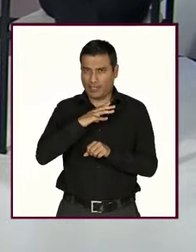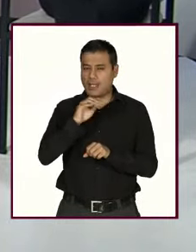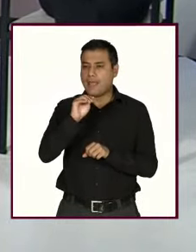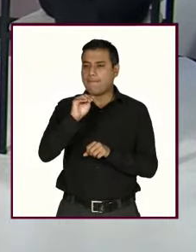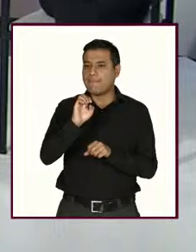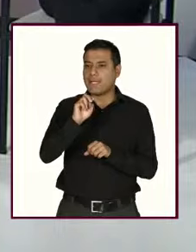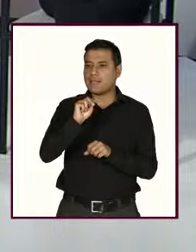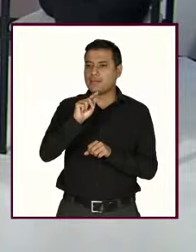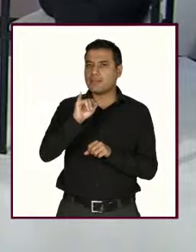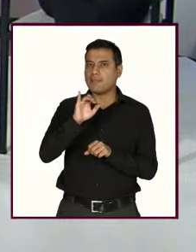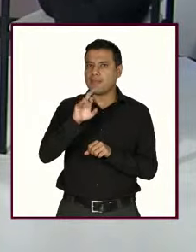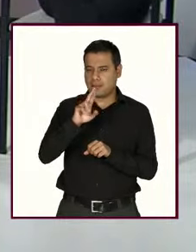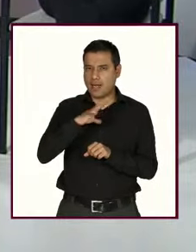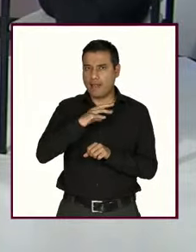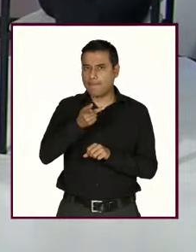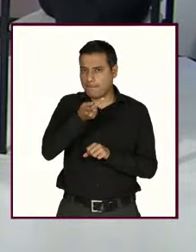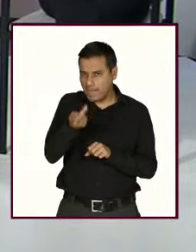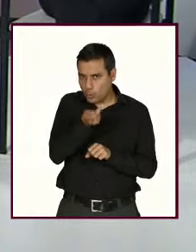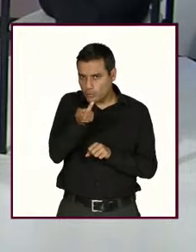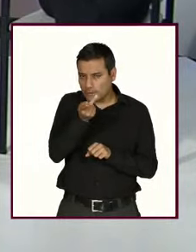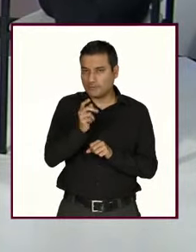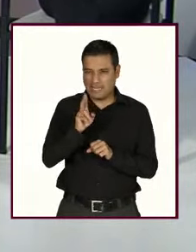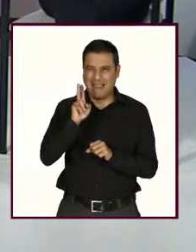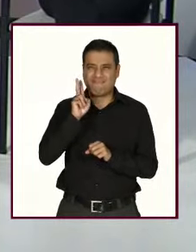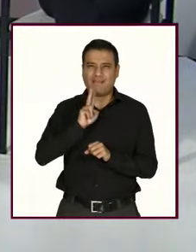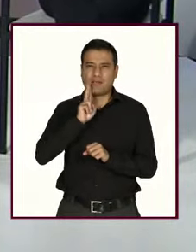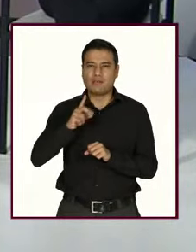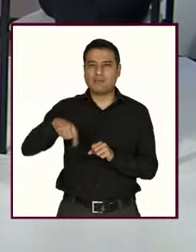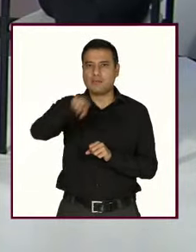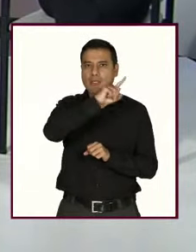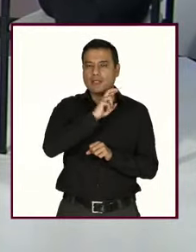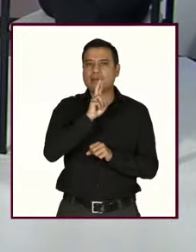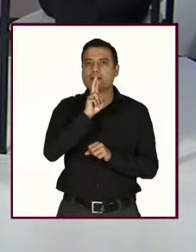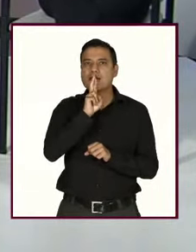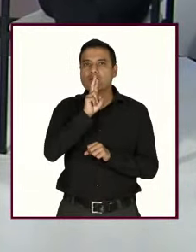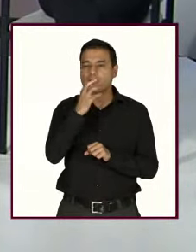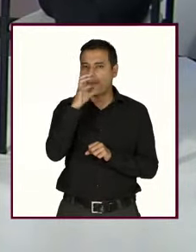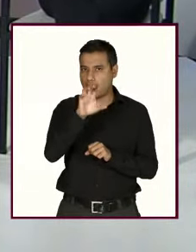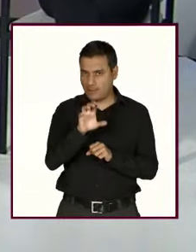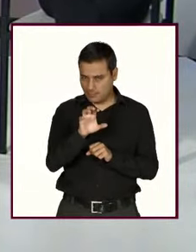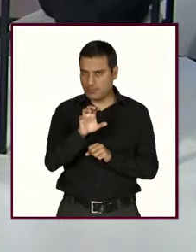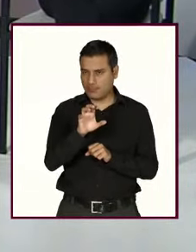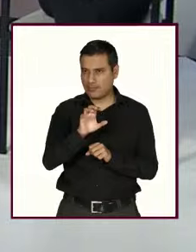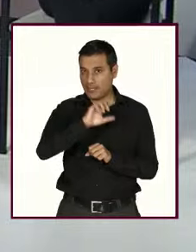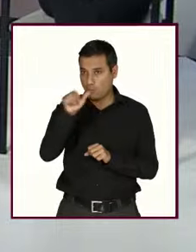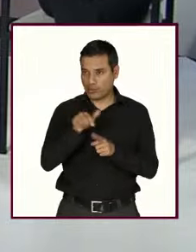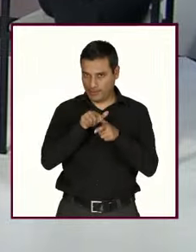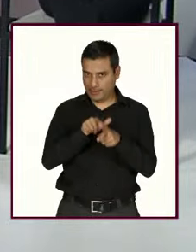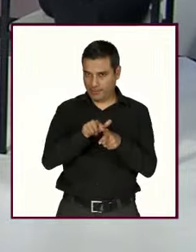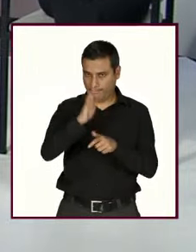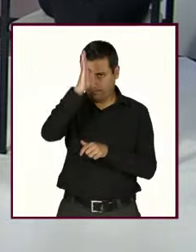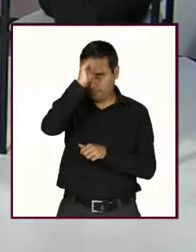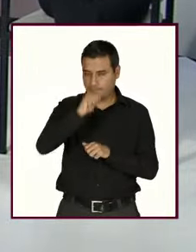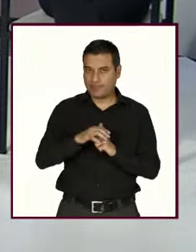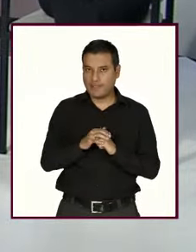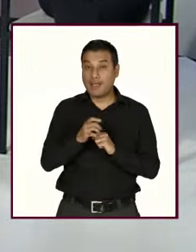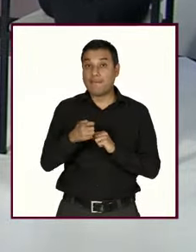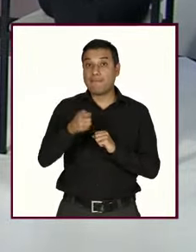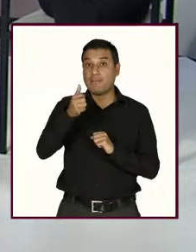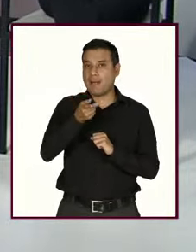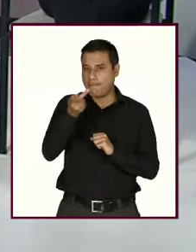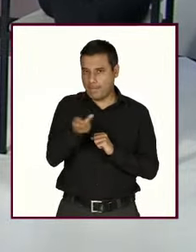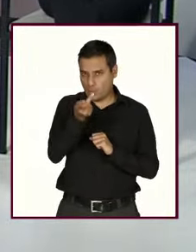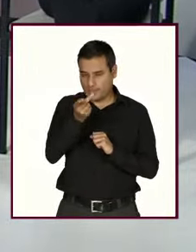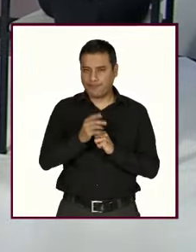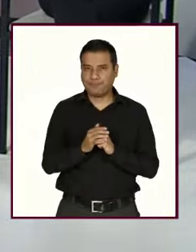Mentimeter. ¿Qué te parece, Dominic, si revisamos las respuestas para continuar con la presentación? Vamos a la primera pregunta, Mentimeter.